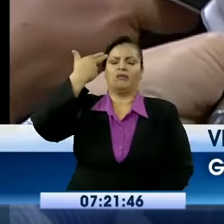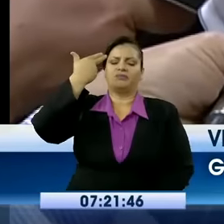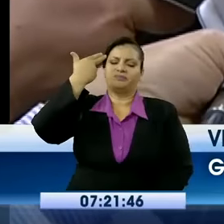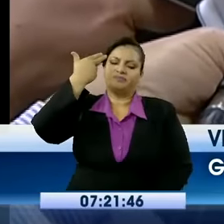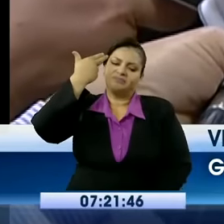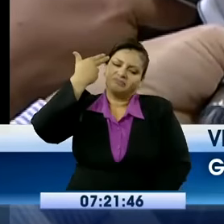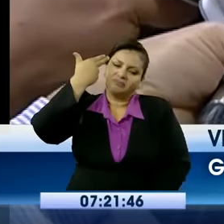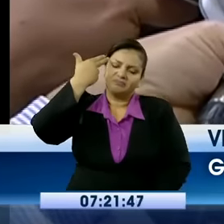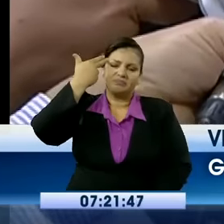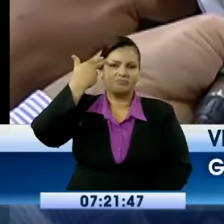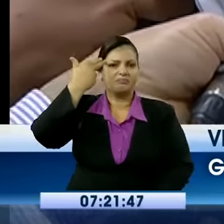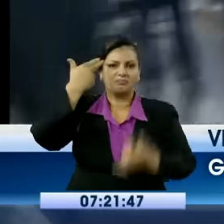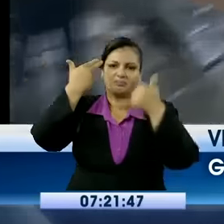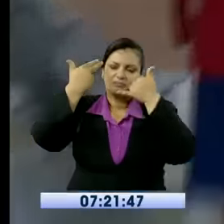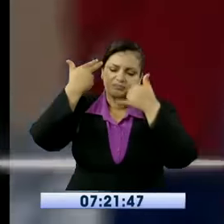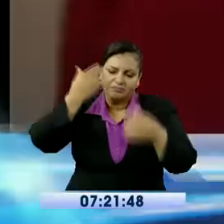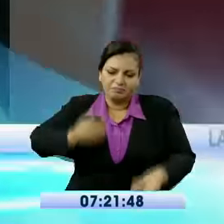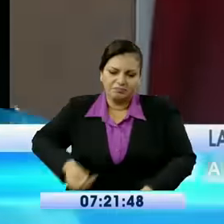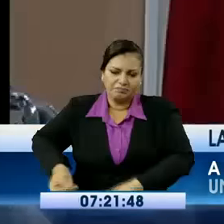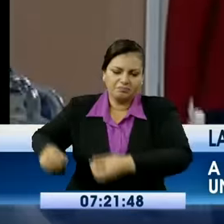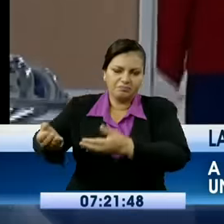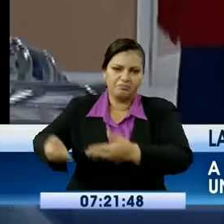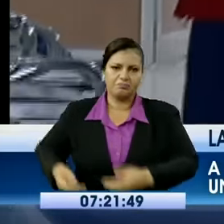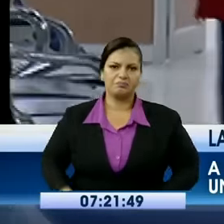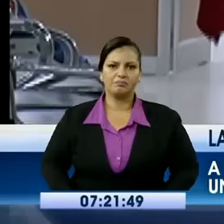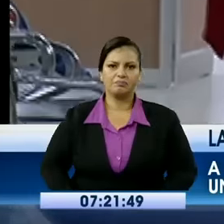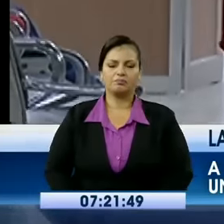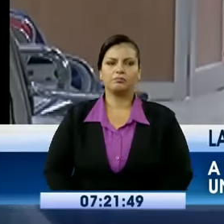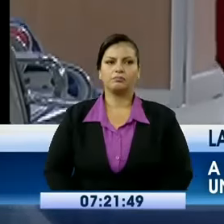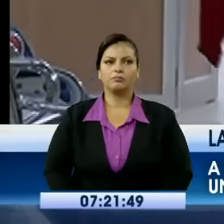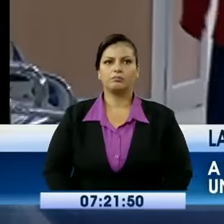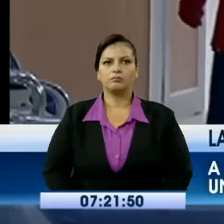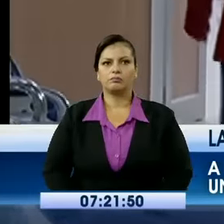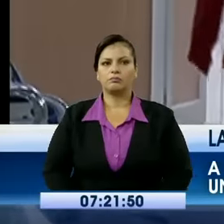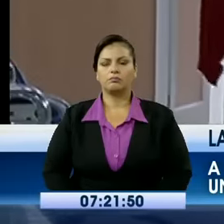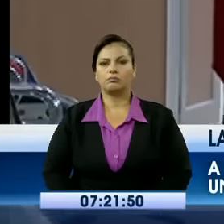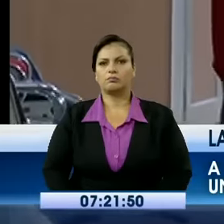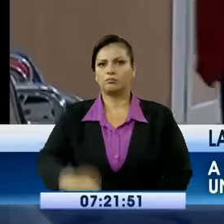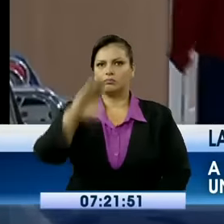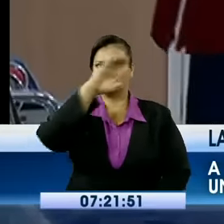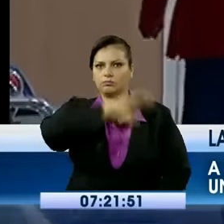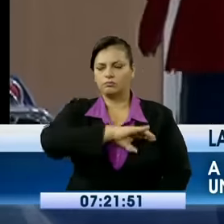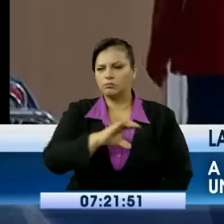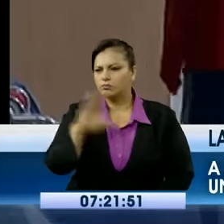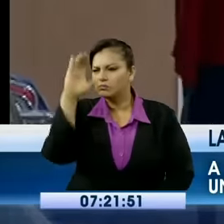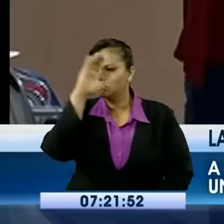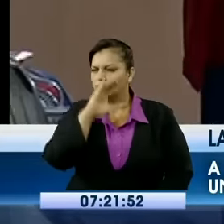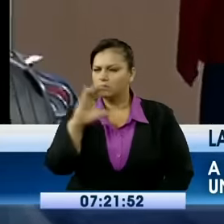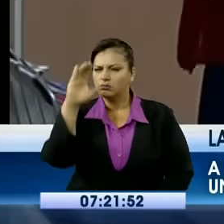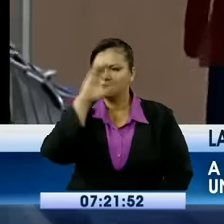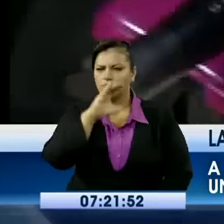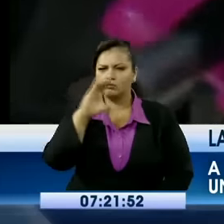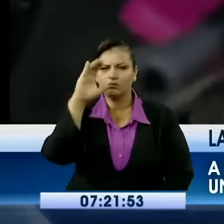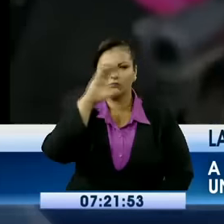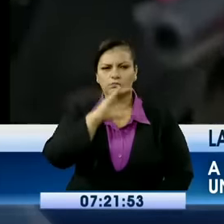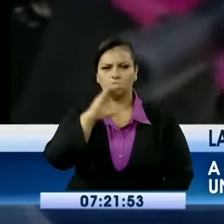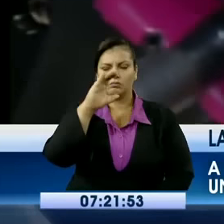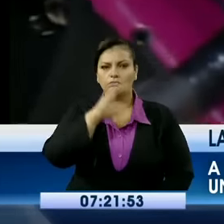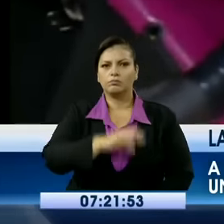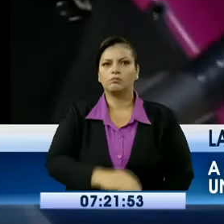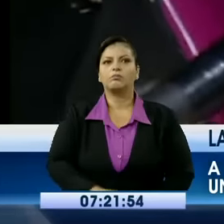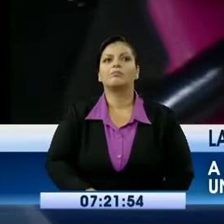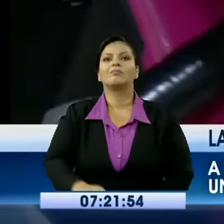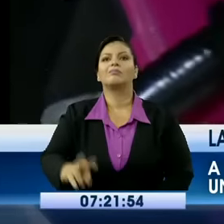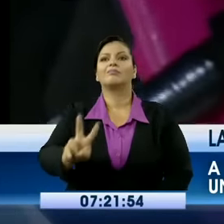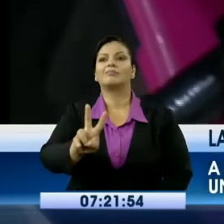Todo con las manos. Todo con las manos. Minutos después, la Policía Nacional logró aislar a un adolescente. adolescente que traía